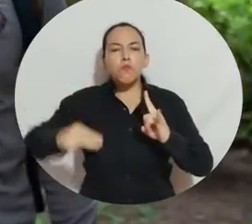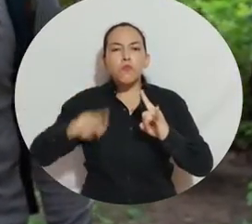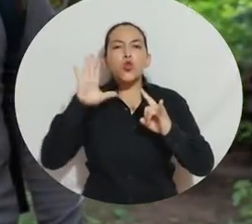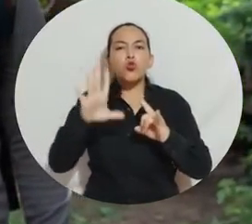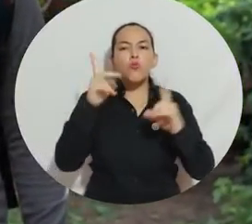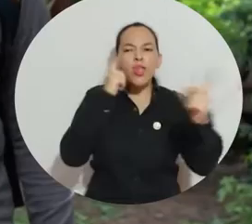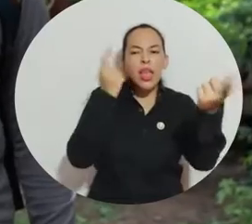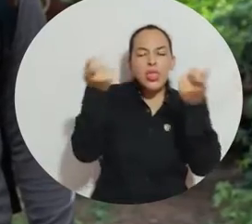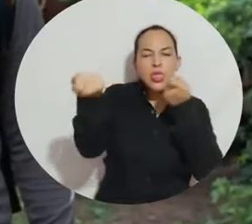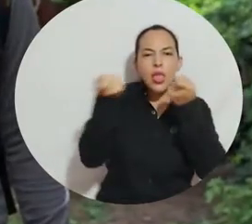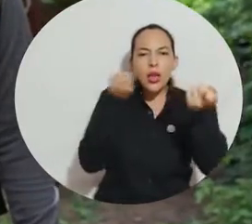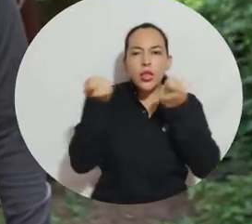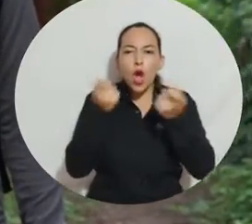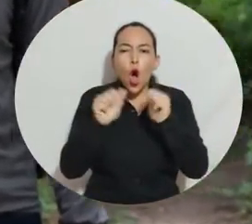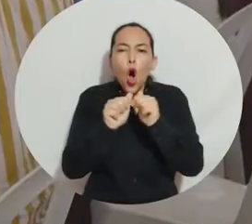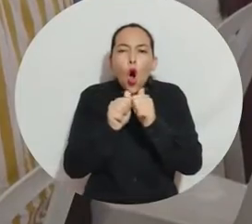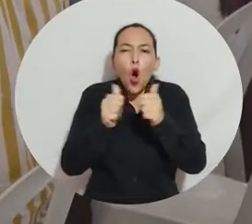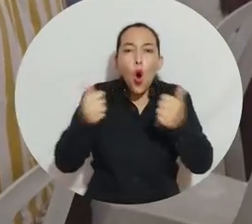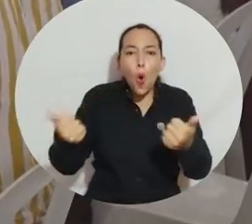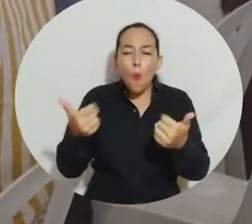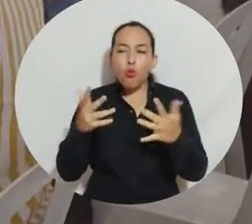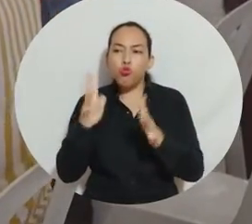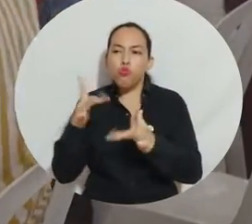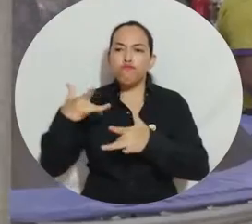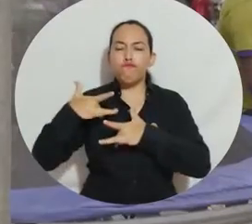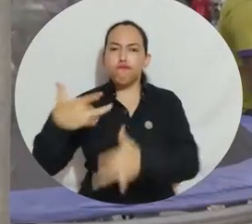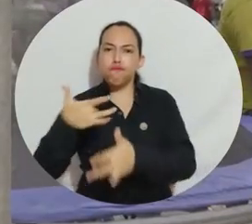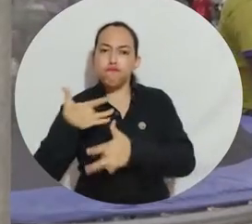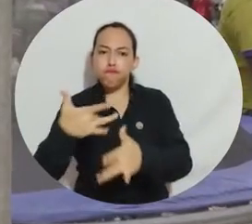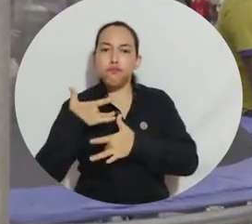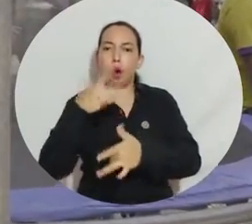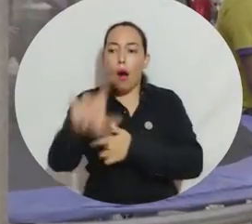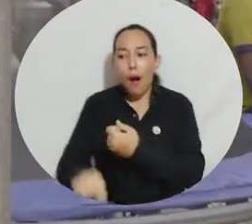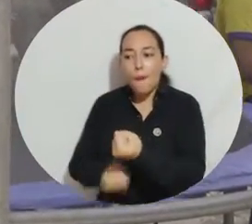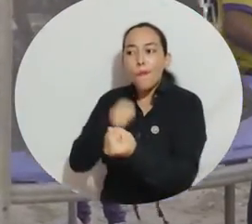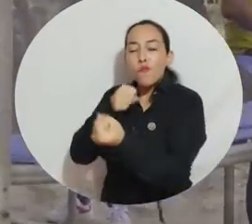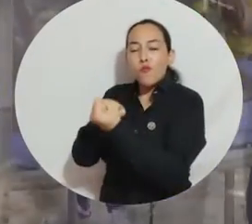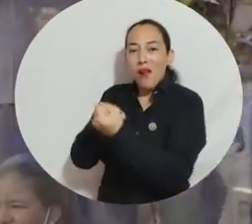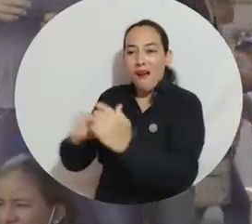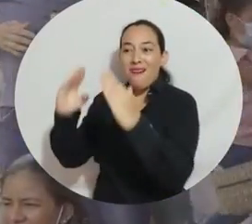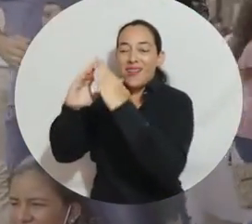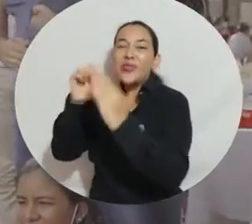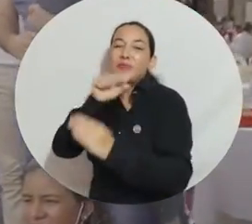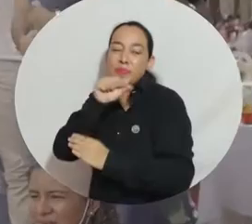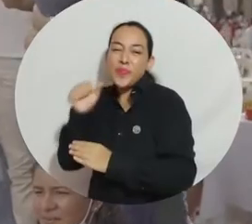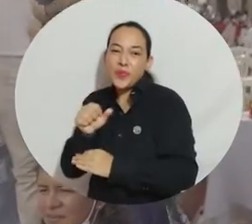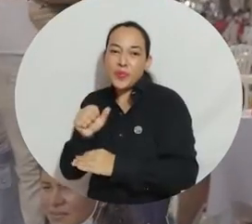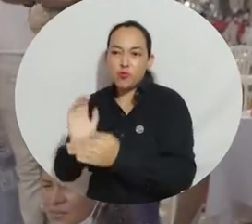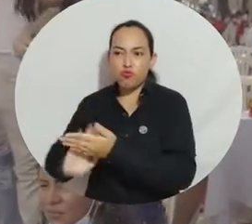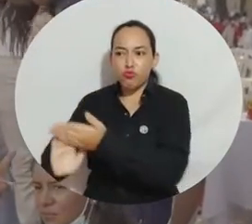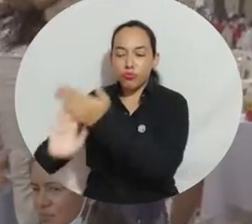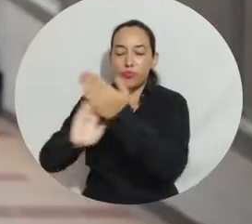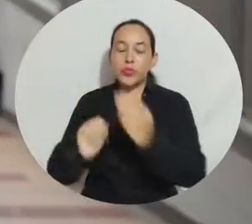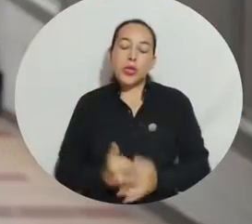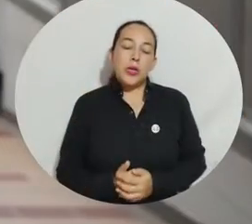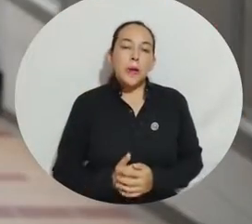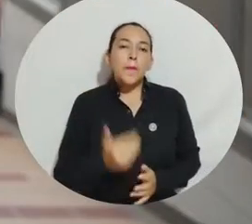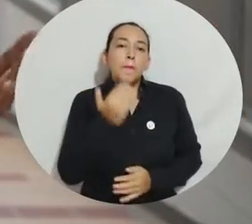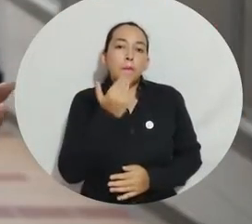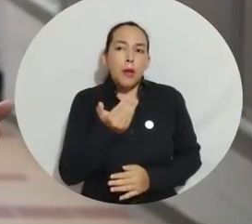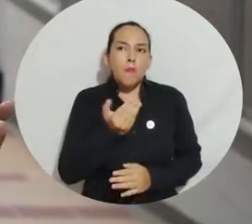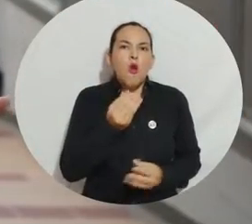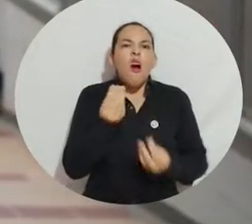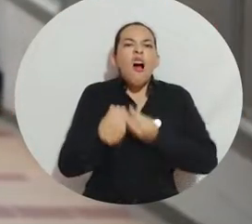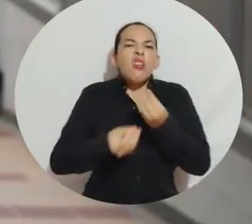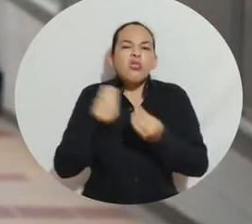creación de estrategias que ayuden a recolectar donaciones en pro del Asilo de Santa Marta. Hemos planeado algunas actividades como por ejemplo hacer